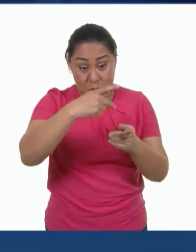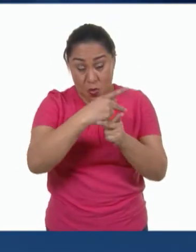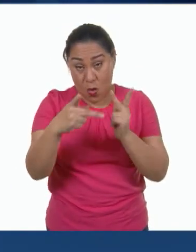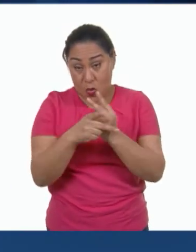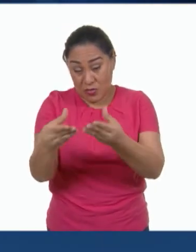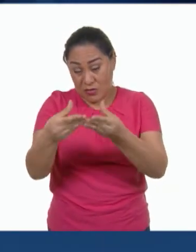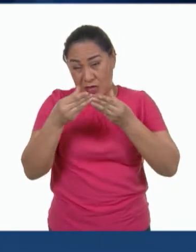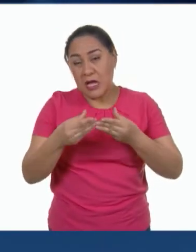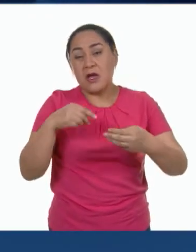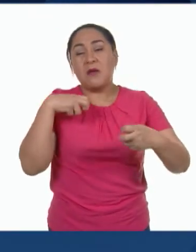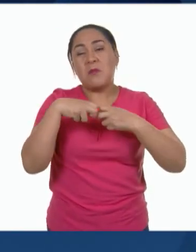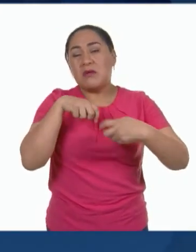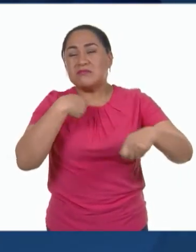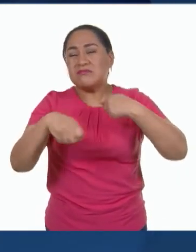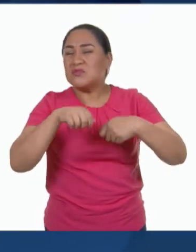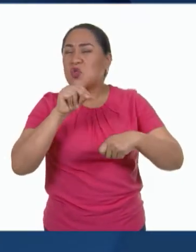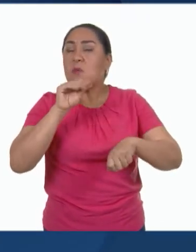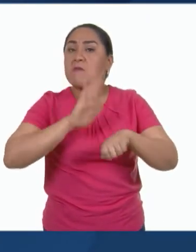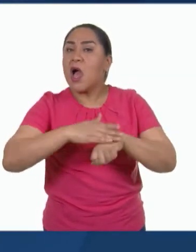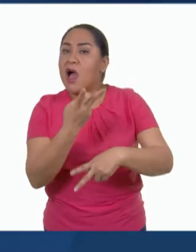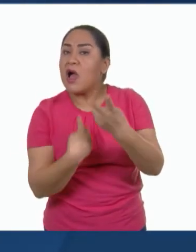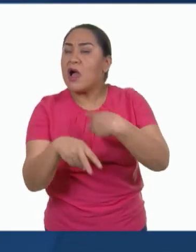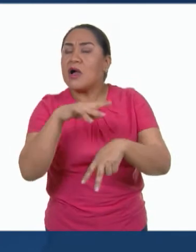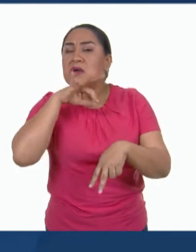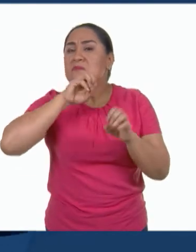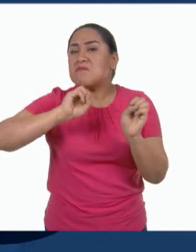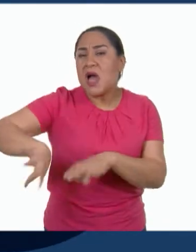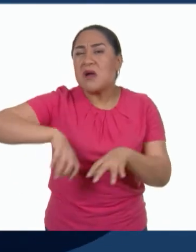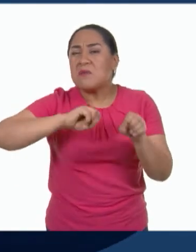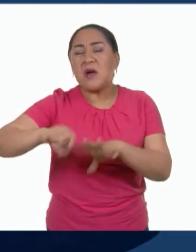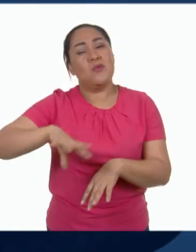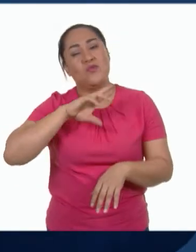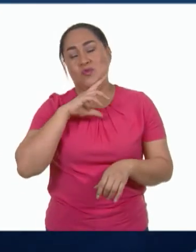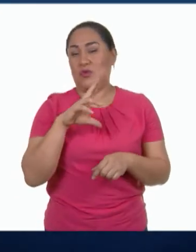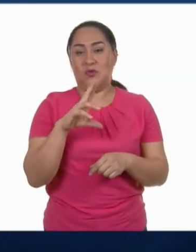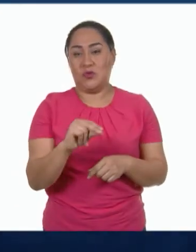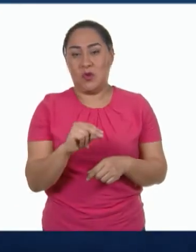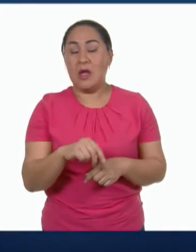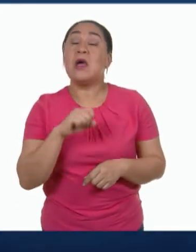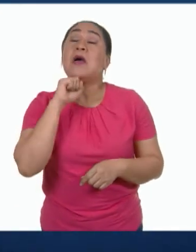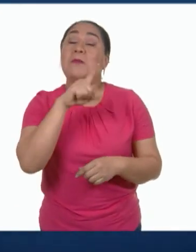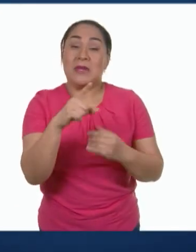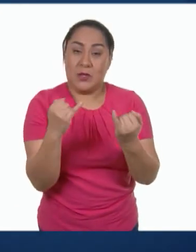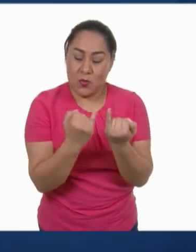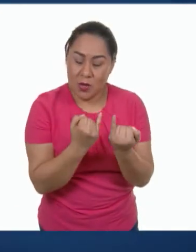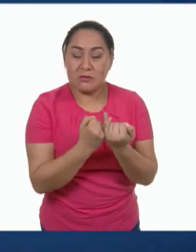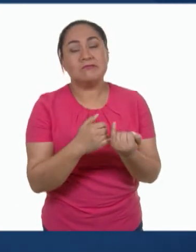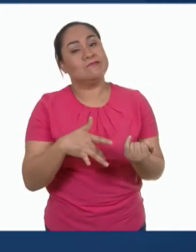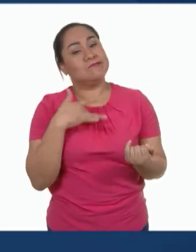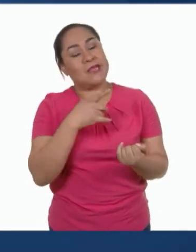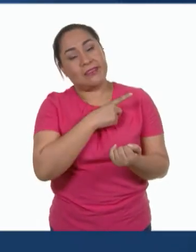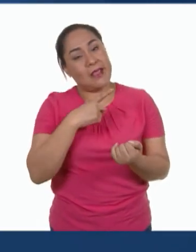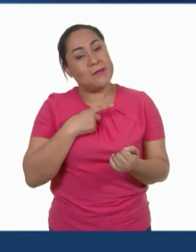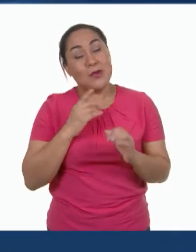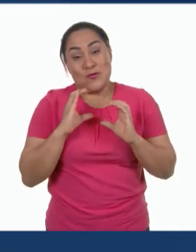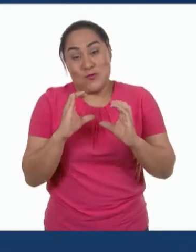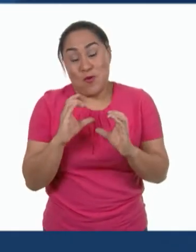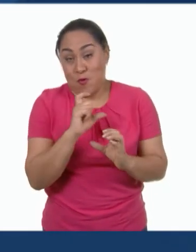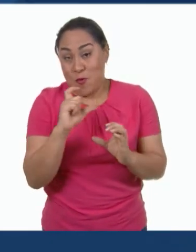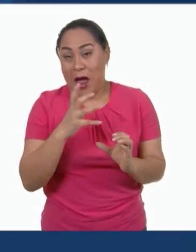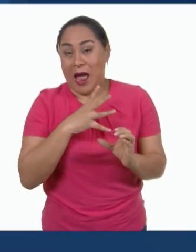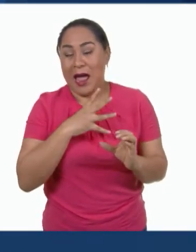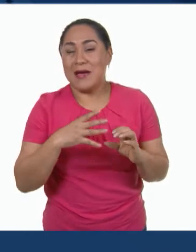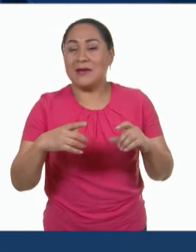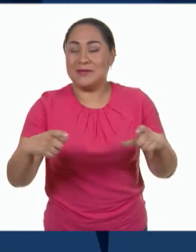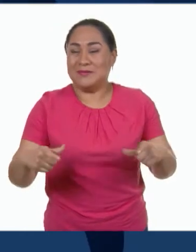Esto reduce la cantidad de desechos que tiraremos a la basura. Además, nos obliga a cuidar los recipientes que utilizamos